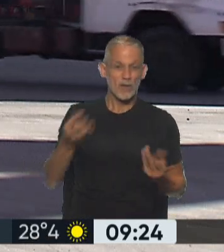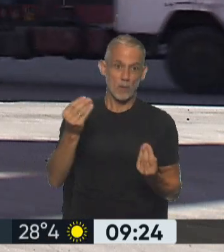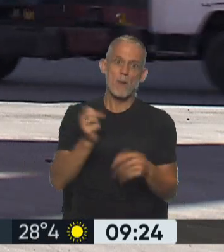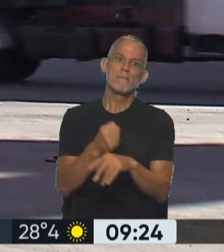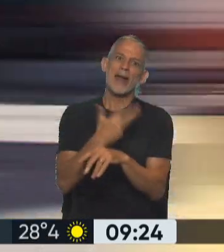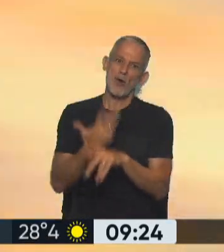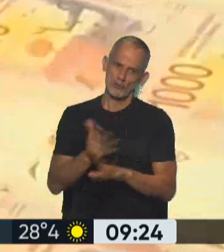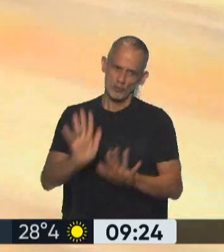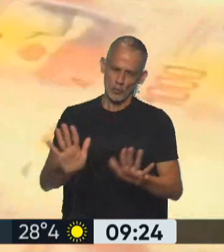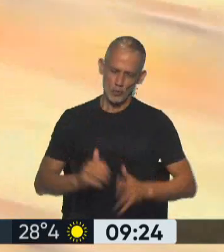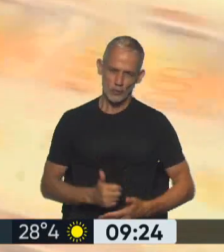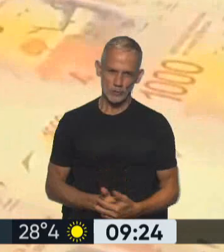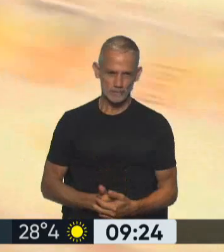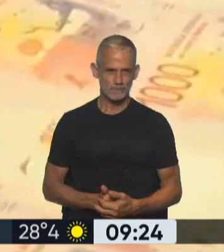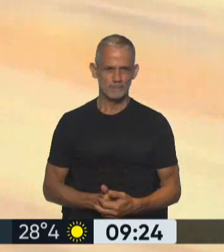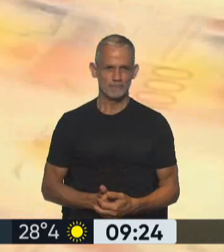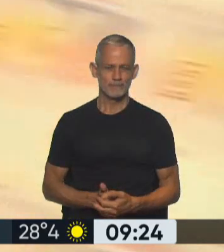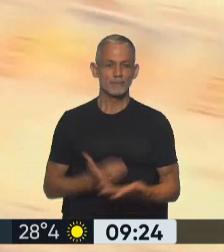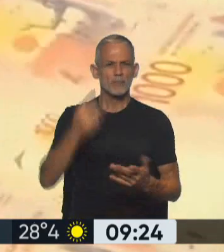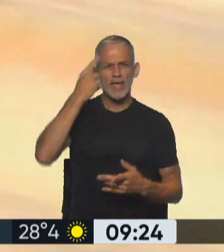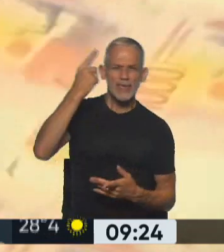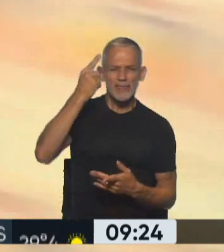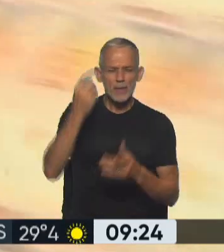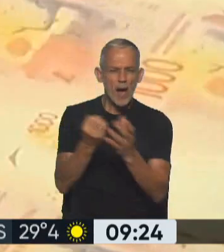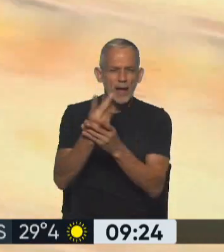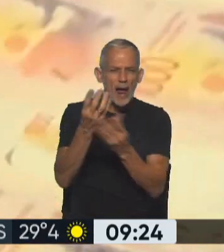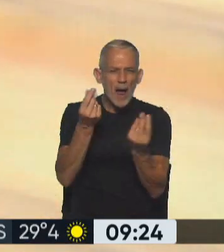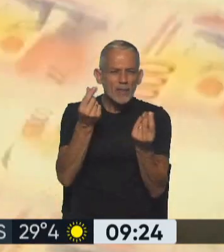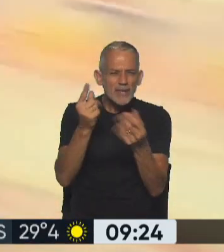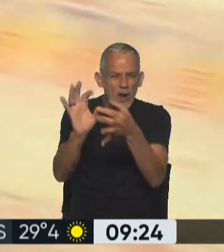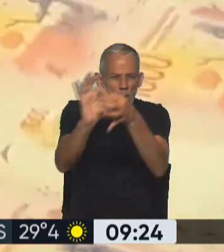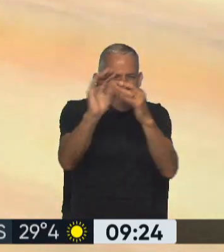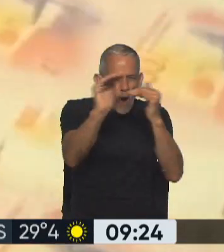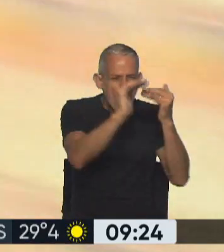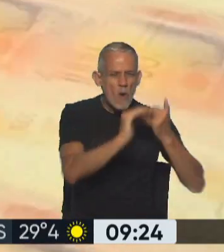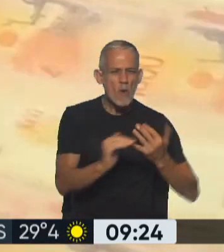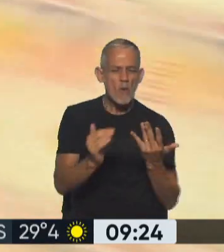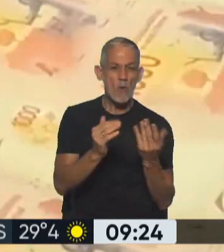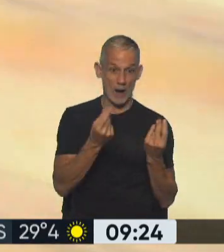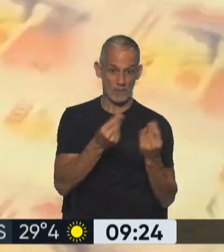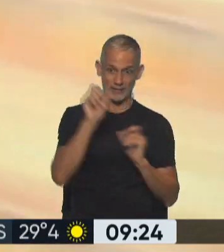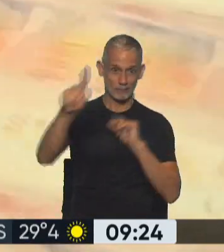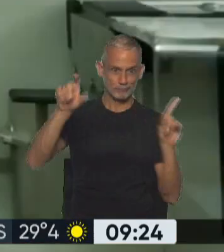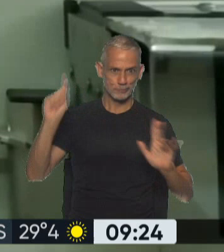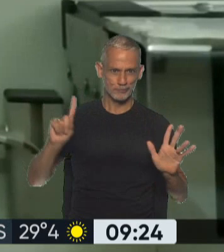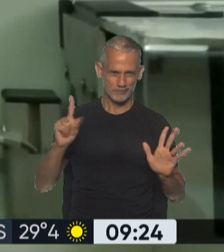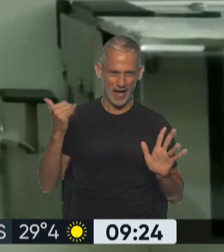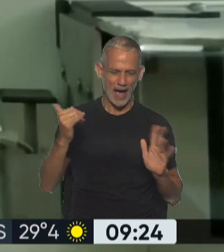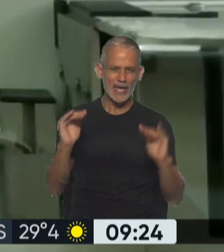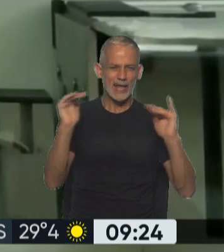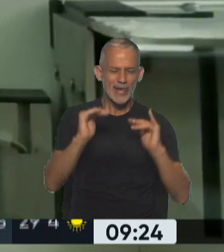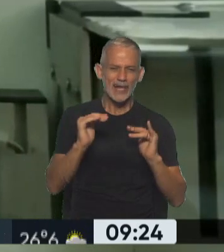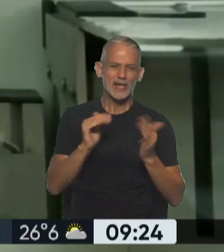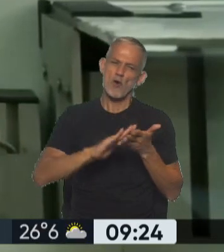Mercosur. La idea de crear una divisa común que pueda coexistir con las monedas nacionales no es